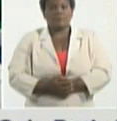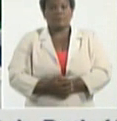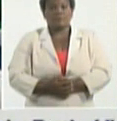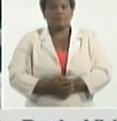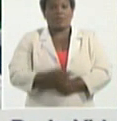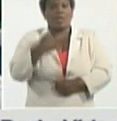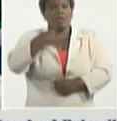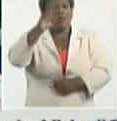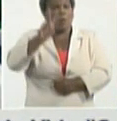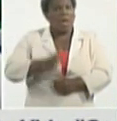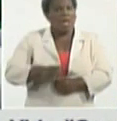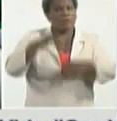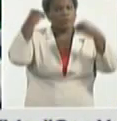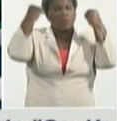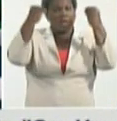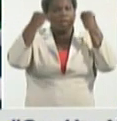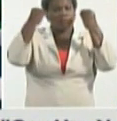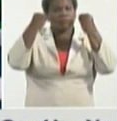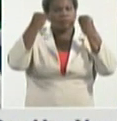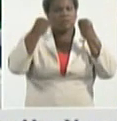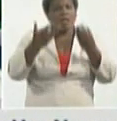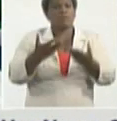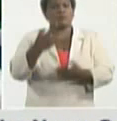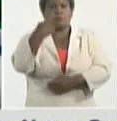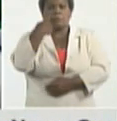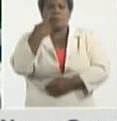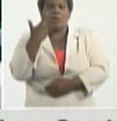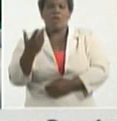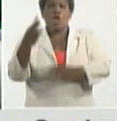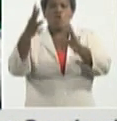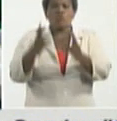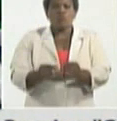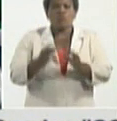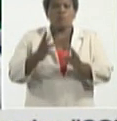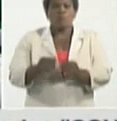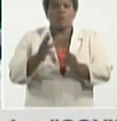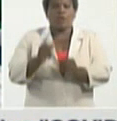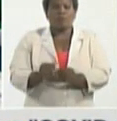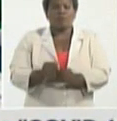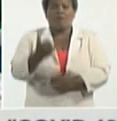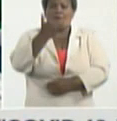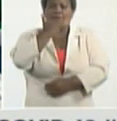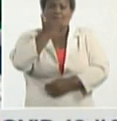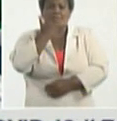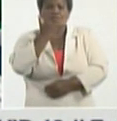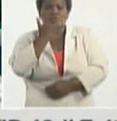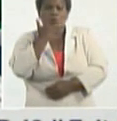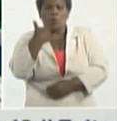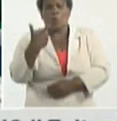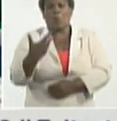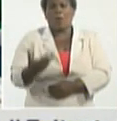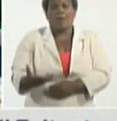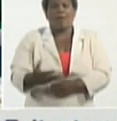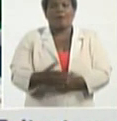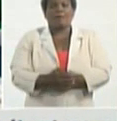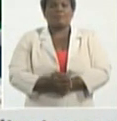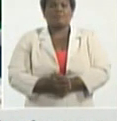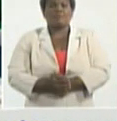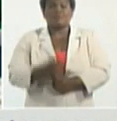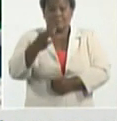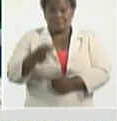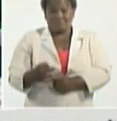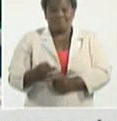evaluando, después de haber visto el comportamiento, el número de casos, las tasas de incidencia, realmente la